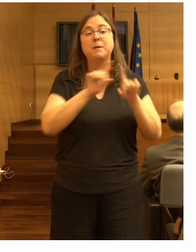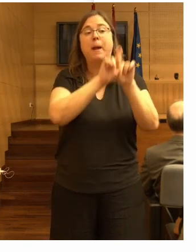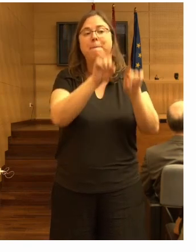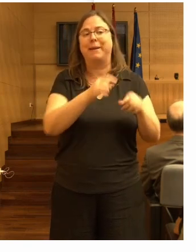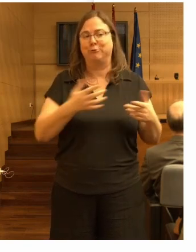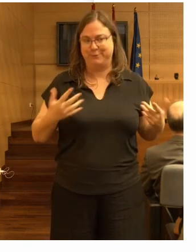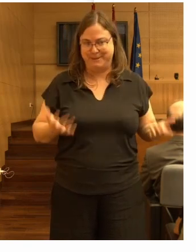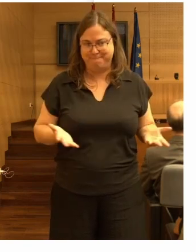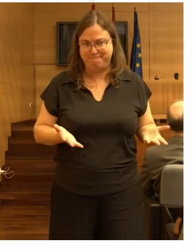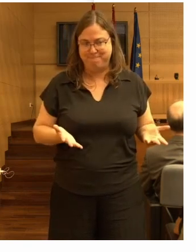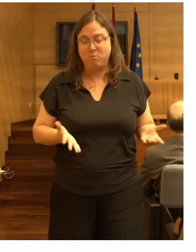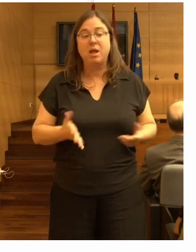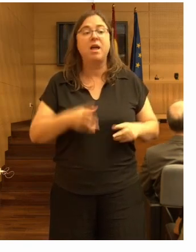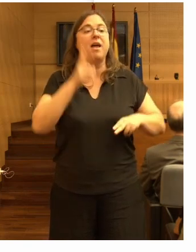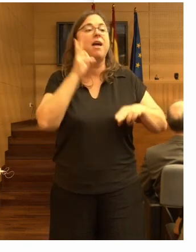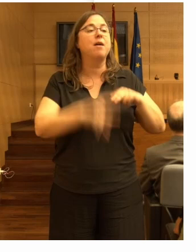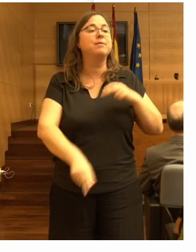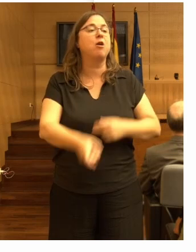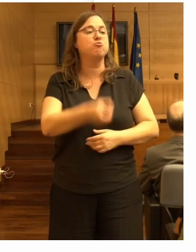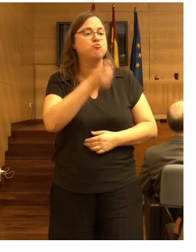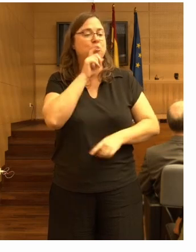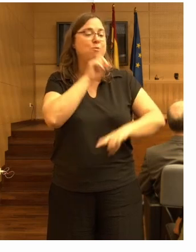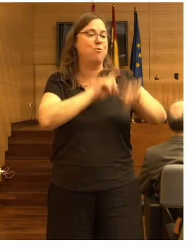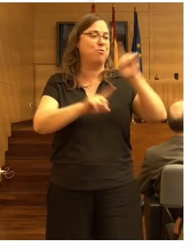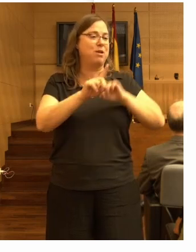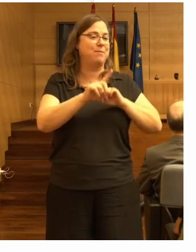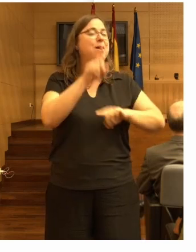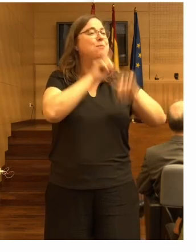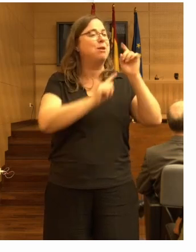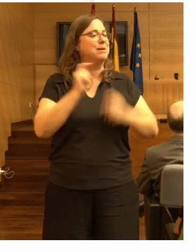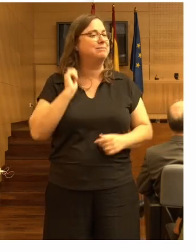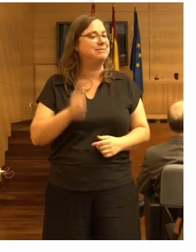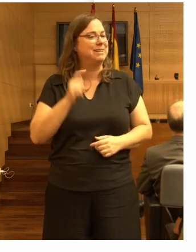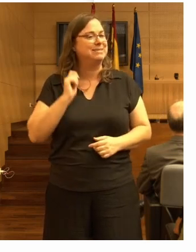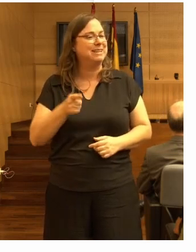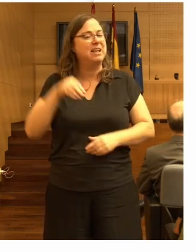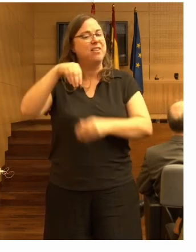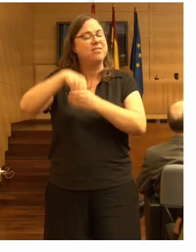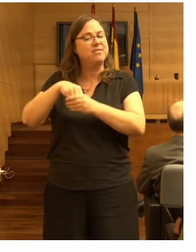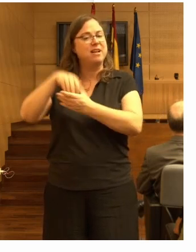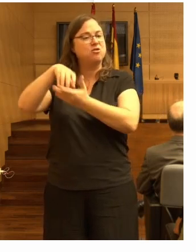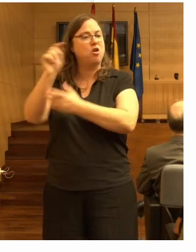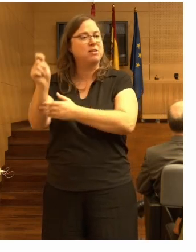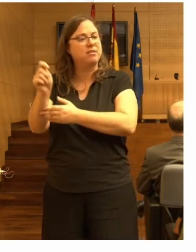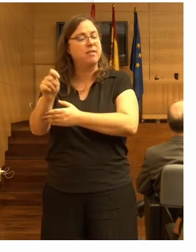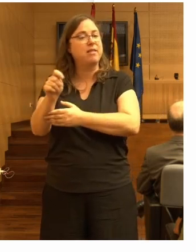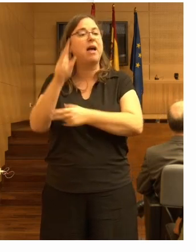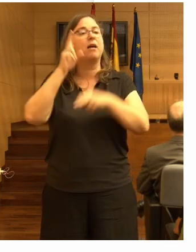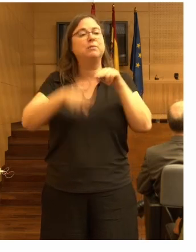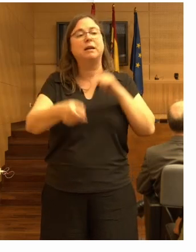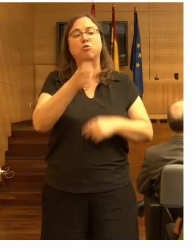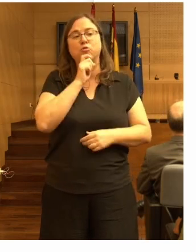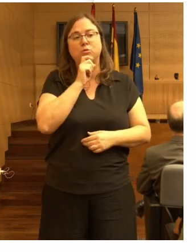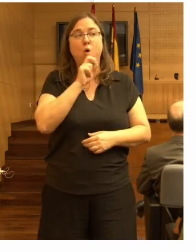cómo evitar los problemas más habituales de las residencias y también de otros entornos